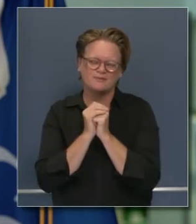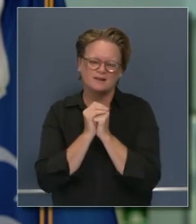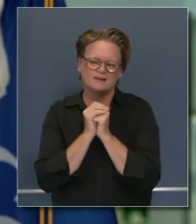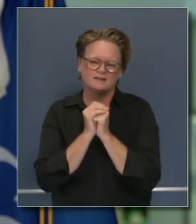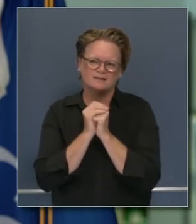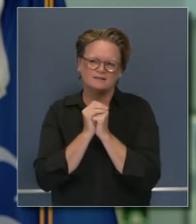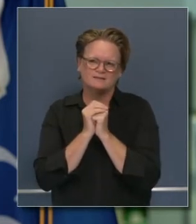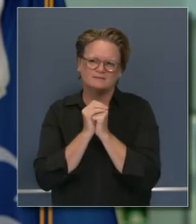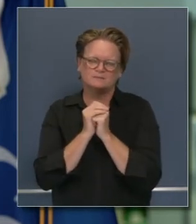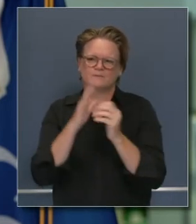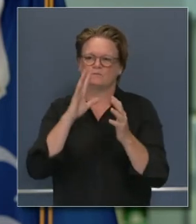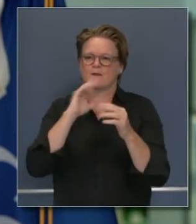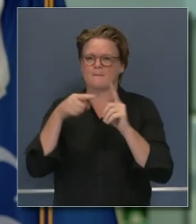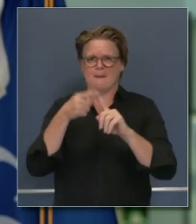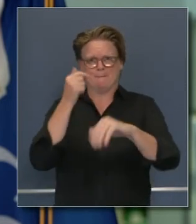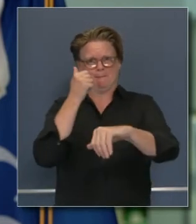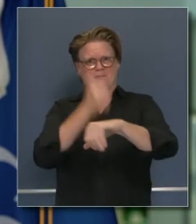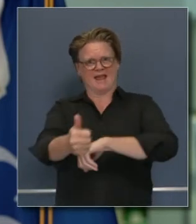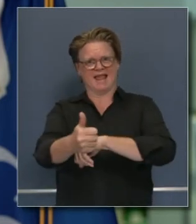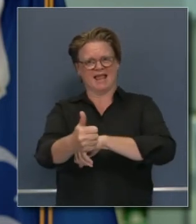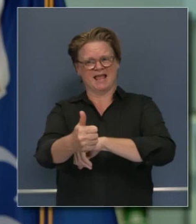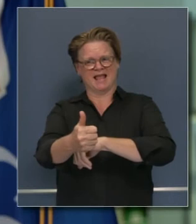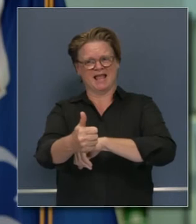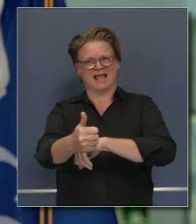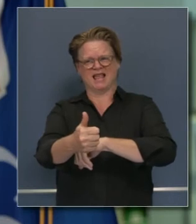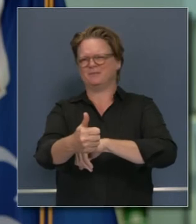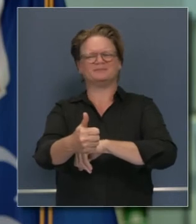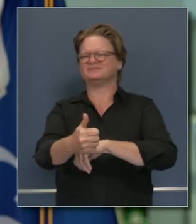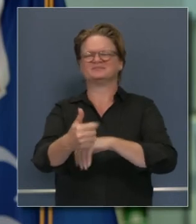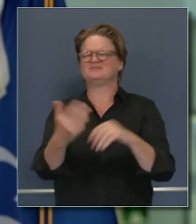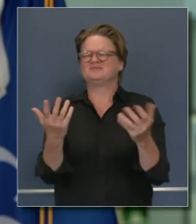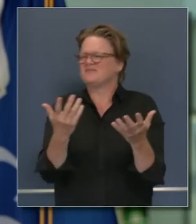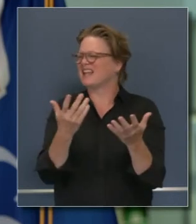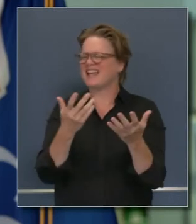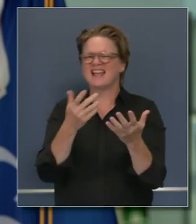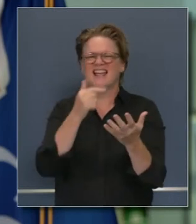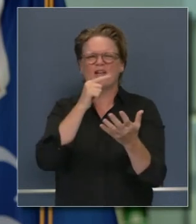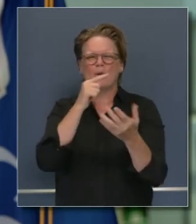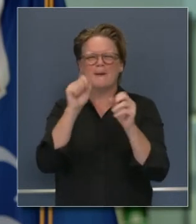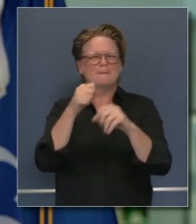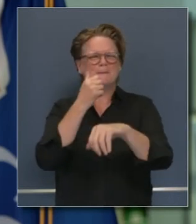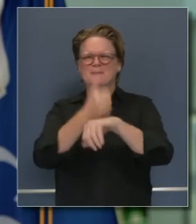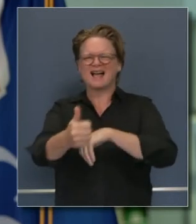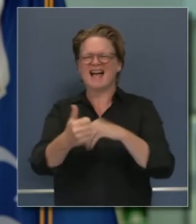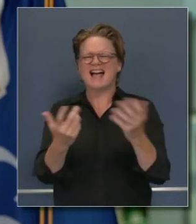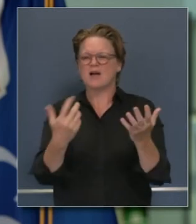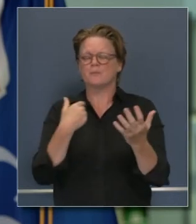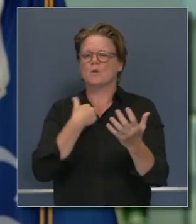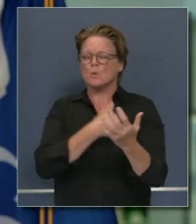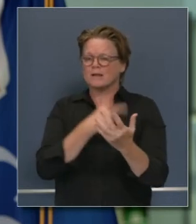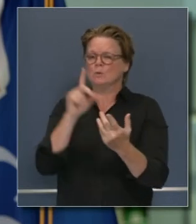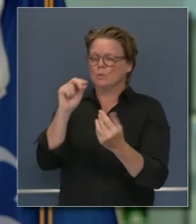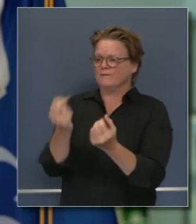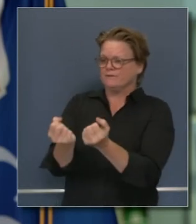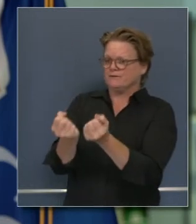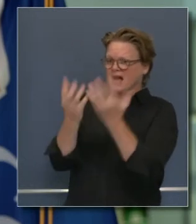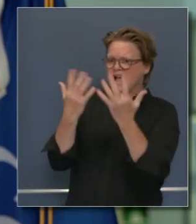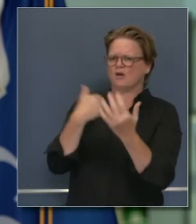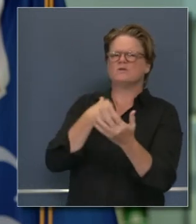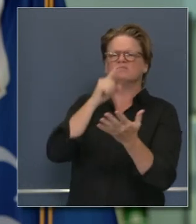a la ayuda mutua ahora en cuanto a la culpa pues cada uno de estos incendios es investigados tenemos